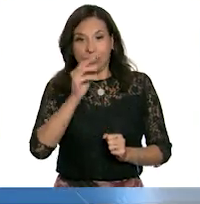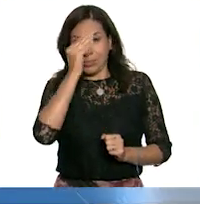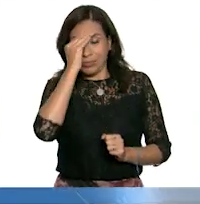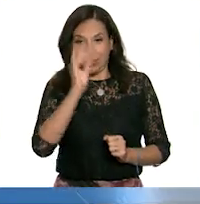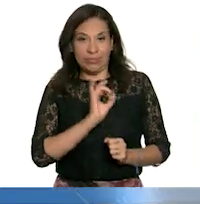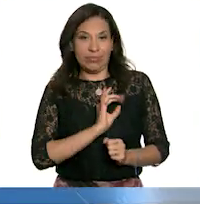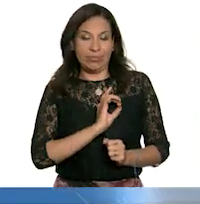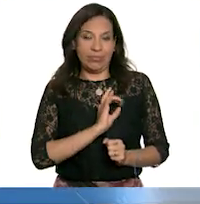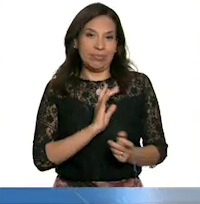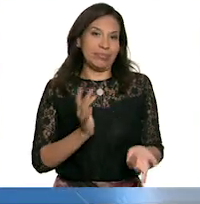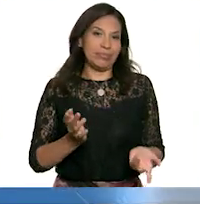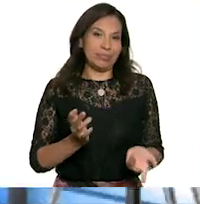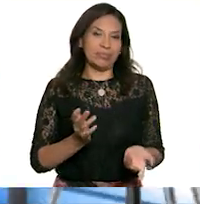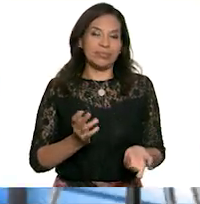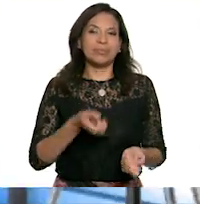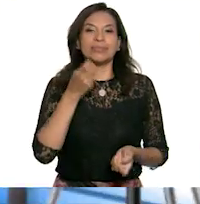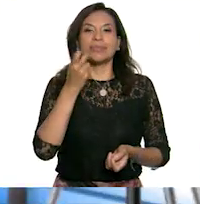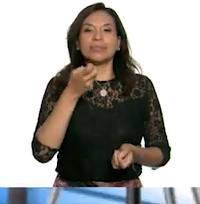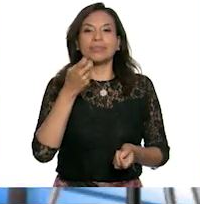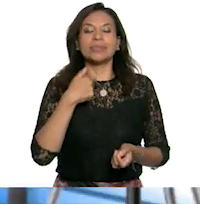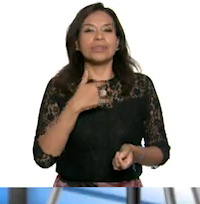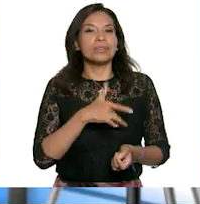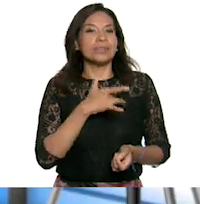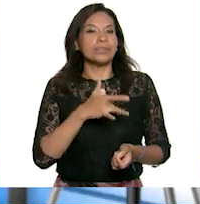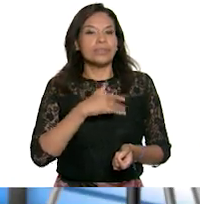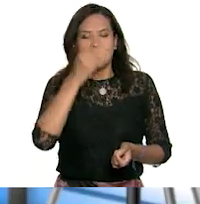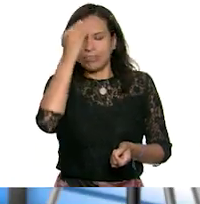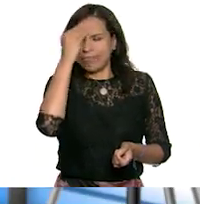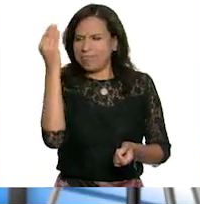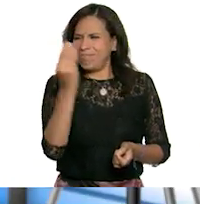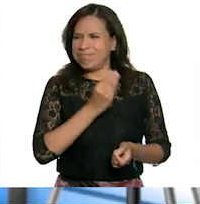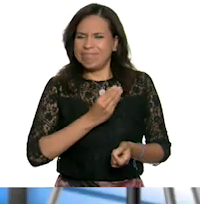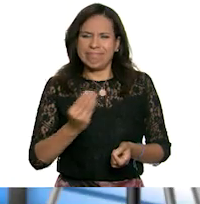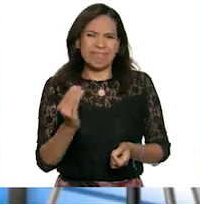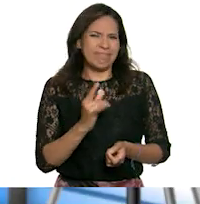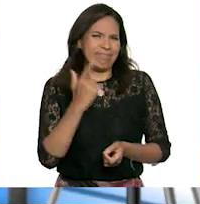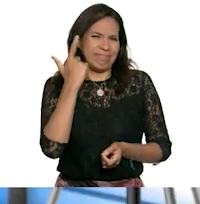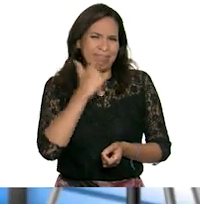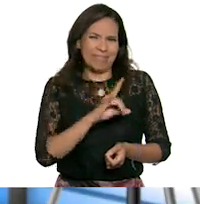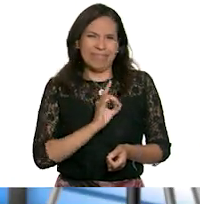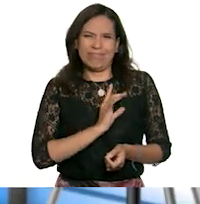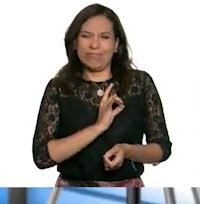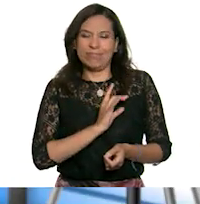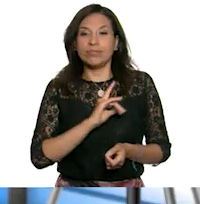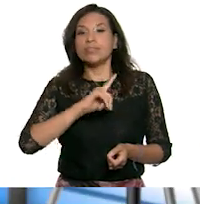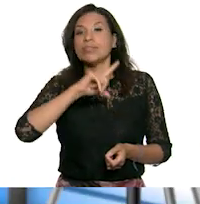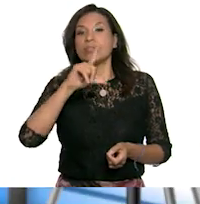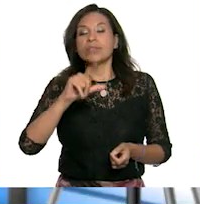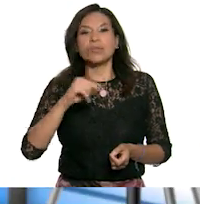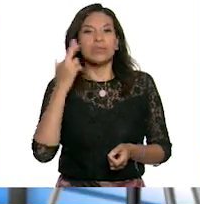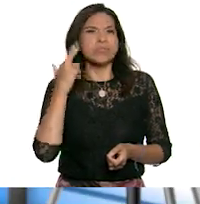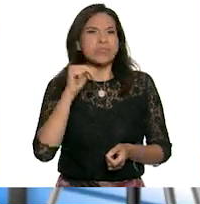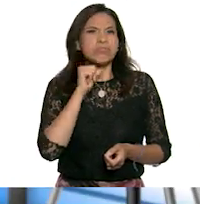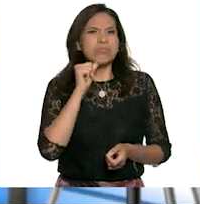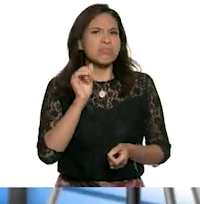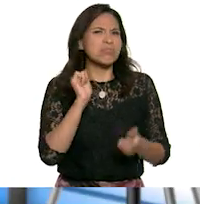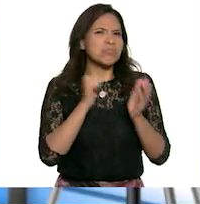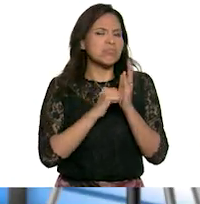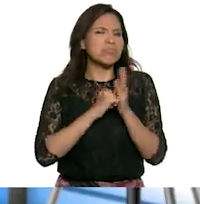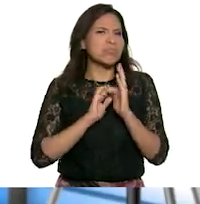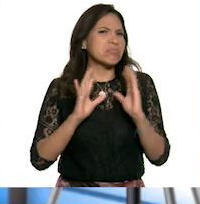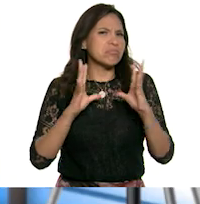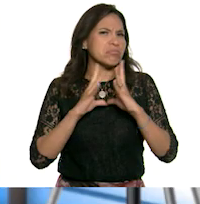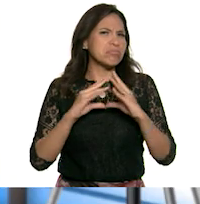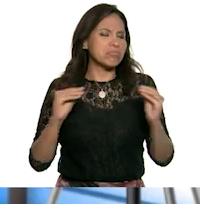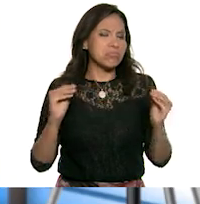momento? Sí, eso. Estaba horrorizado. Después dejé de escuchar que tocaba en la puerta.